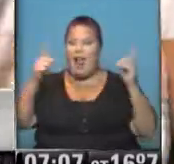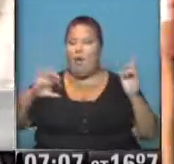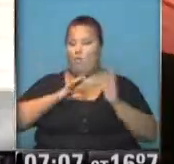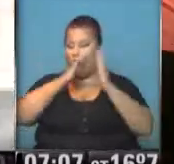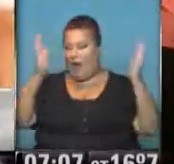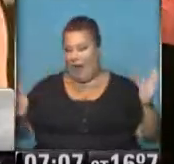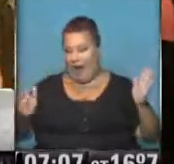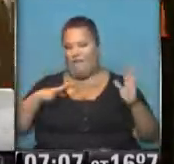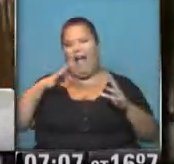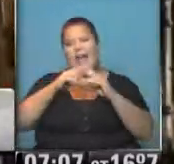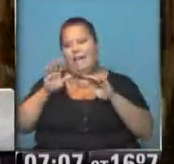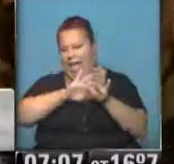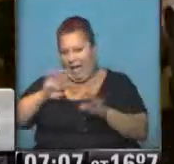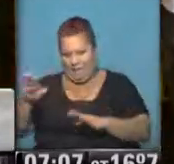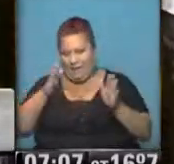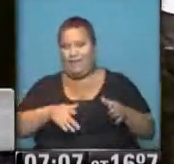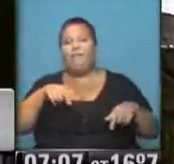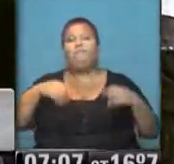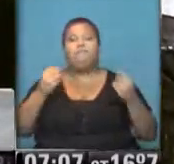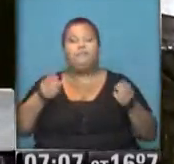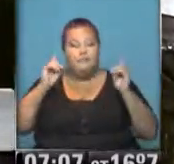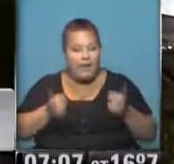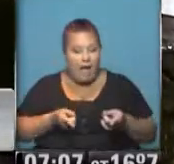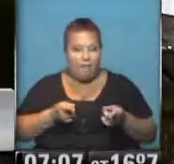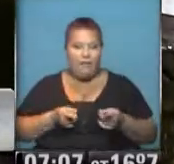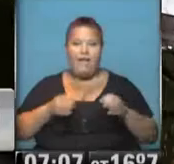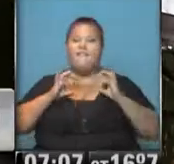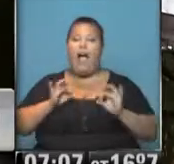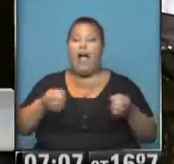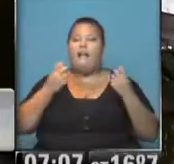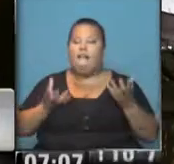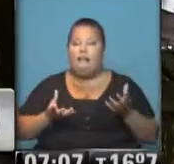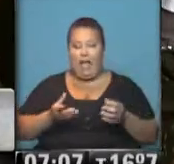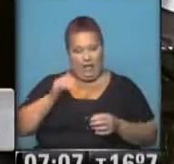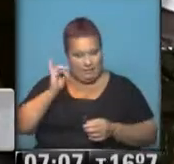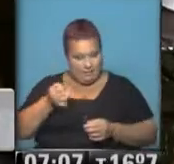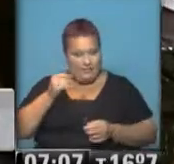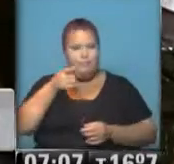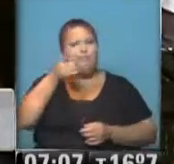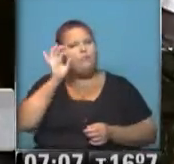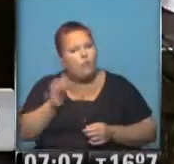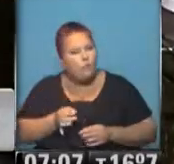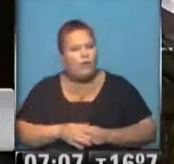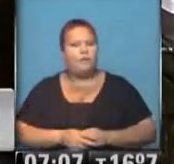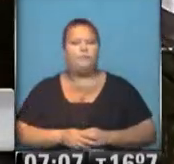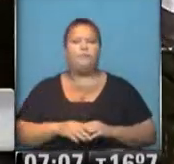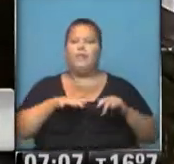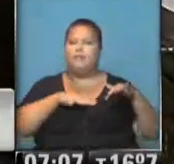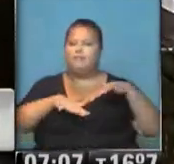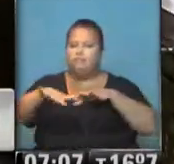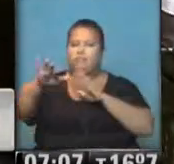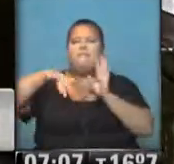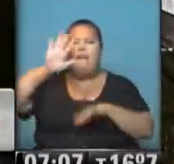del año, sin contar las fiestas. ¿Dónde se definen también, atención, las vacaciones? Sí, bueno, vos sabés que se movilizaron